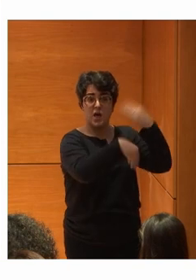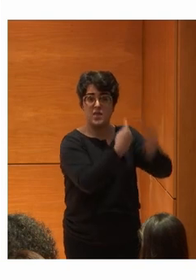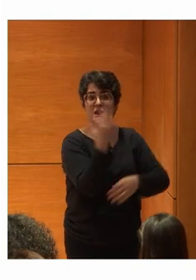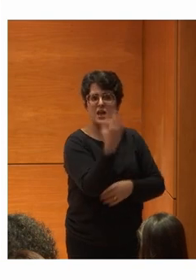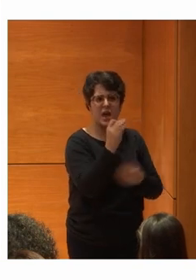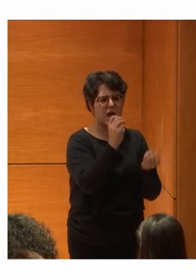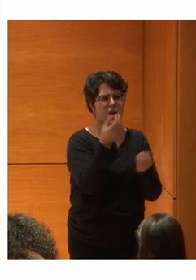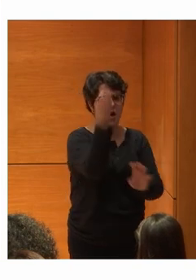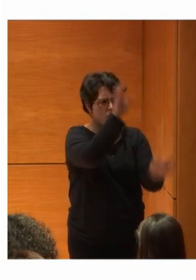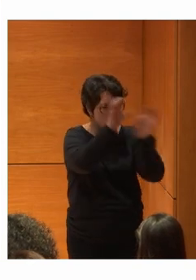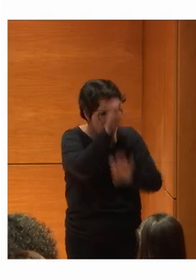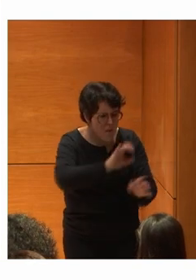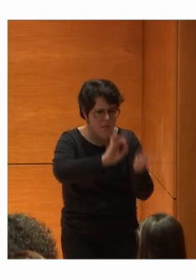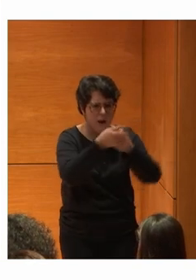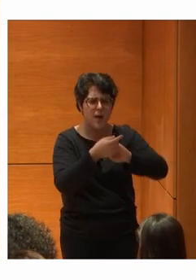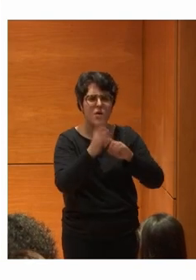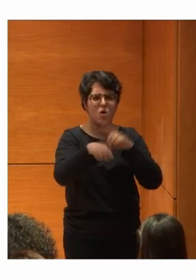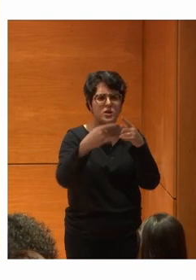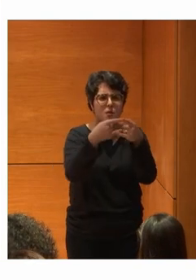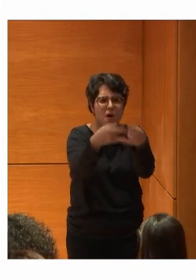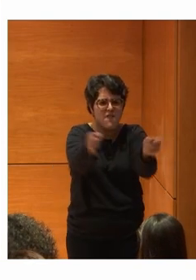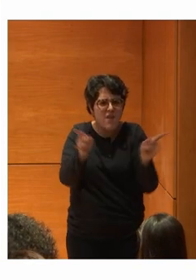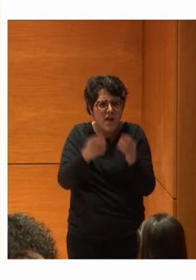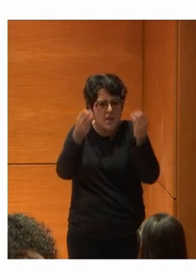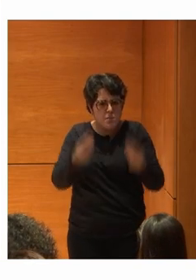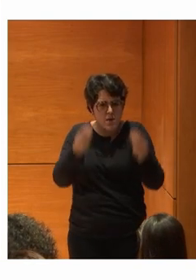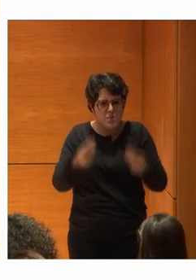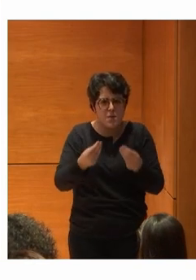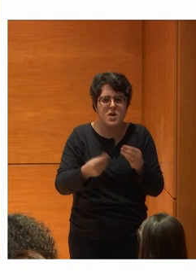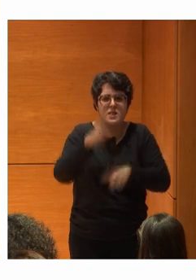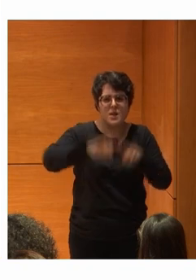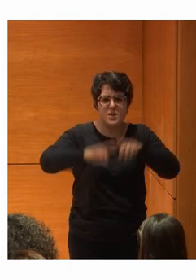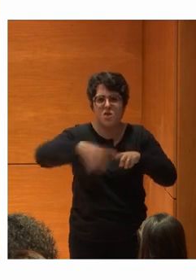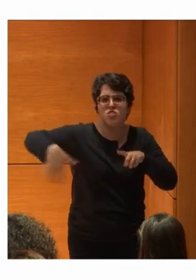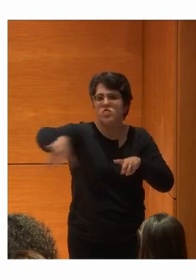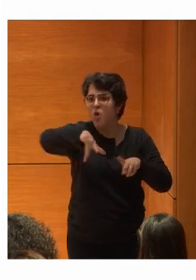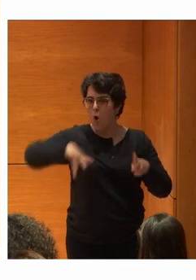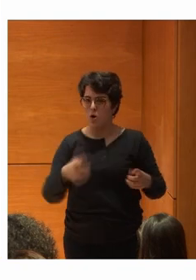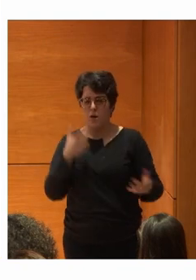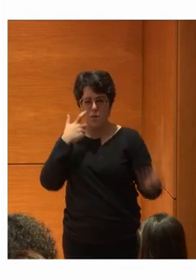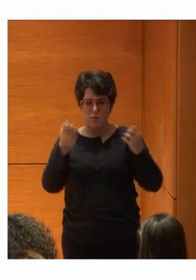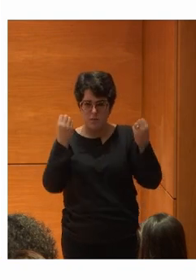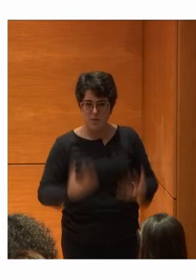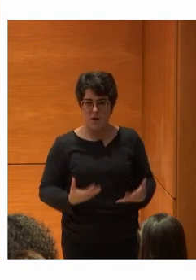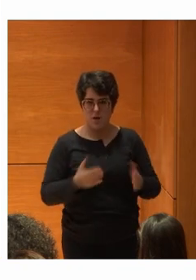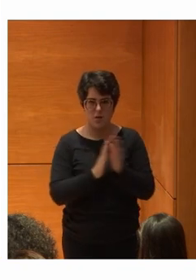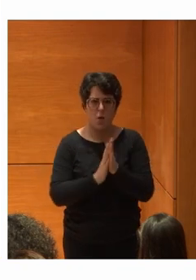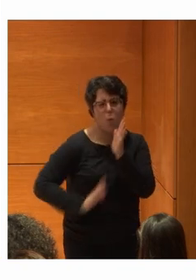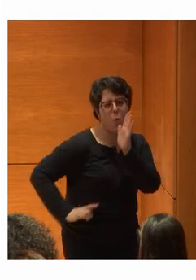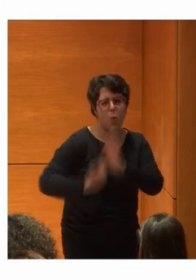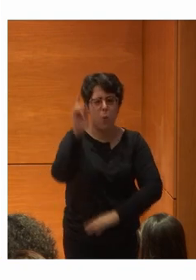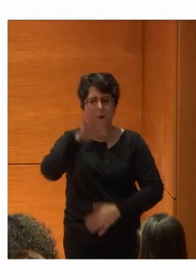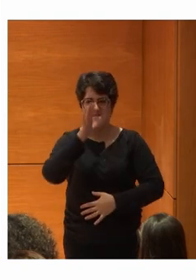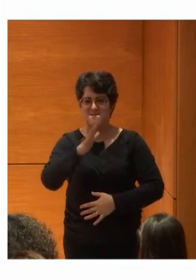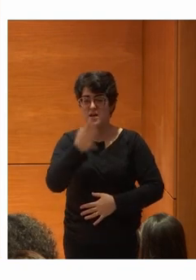los cambios Para que el ancho de banda Fuera el correcto En cada sitio Como iba cambiando Muchísimo O sea pero subió Brutal